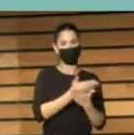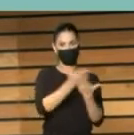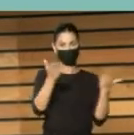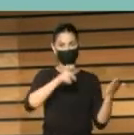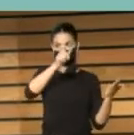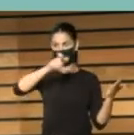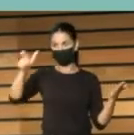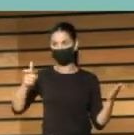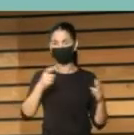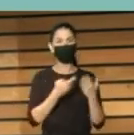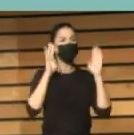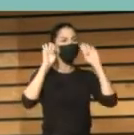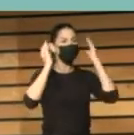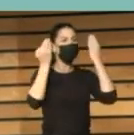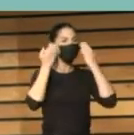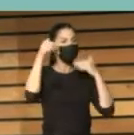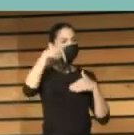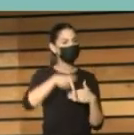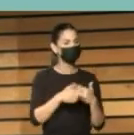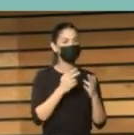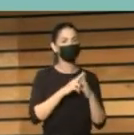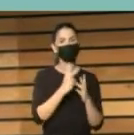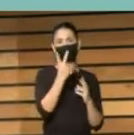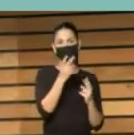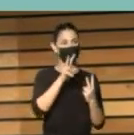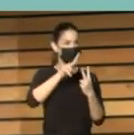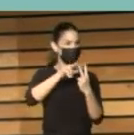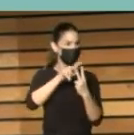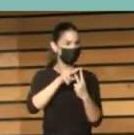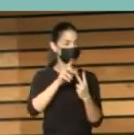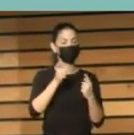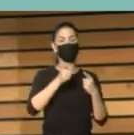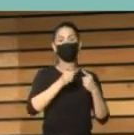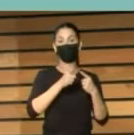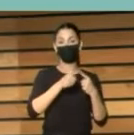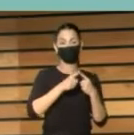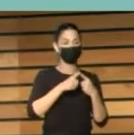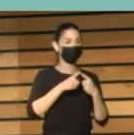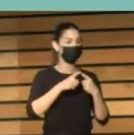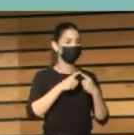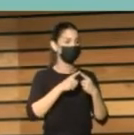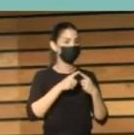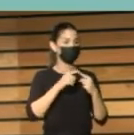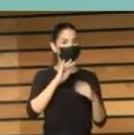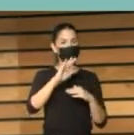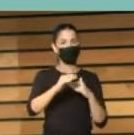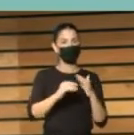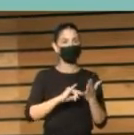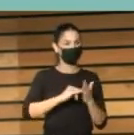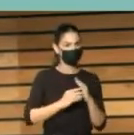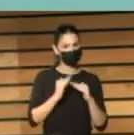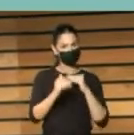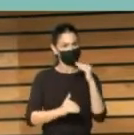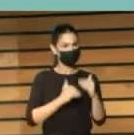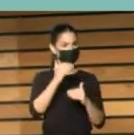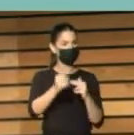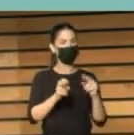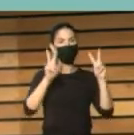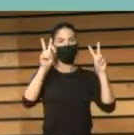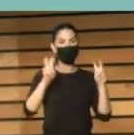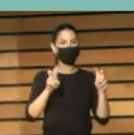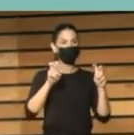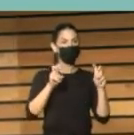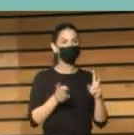Este Congreso hemos querido dedicarlo a dos ideas fundamentales. La primera, que se desarrollará a lo largo del día de hoy, es el cambio de